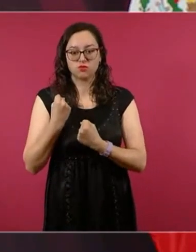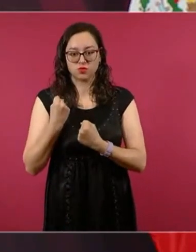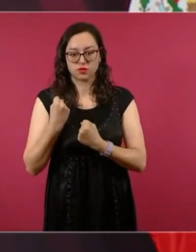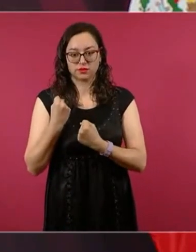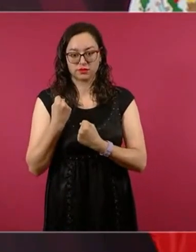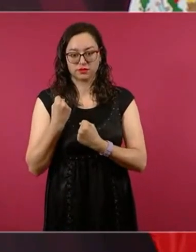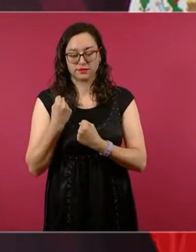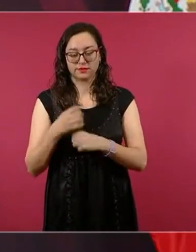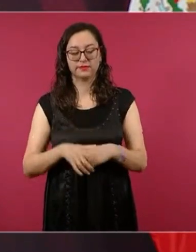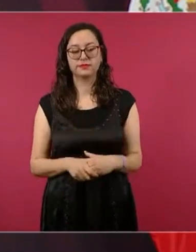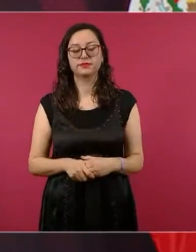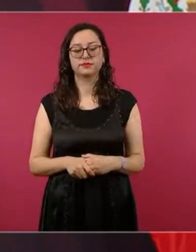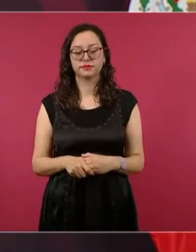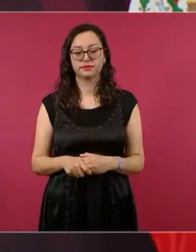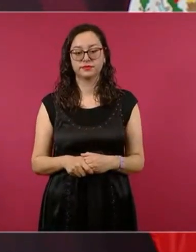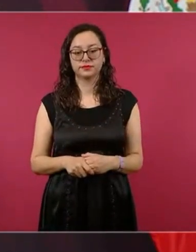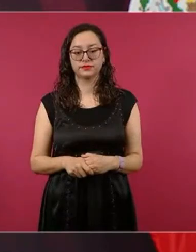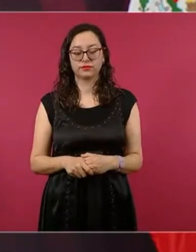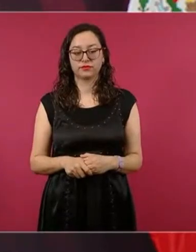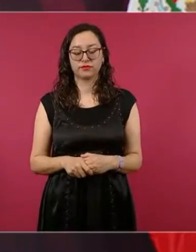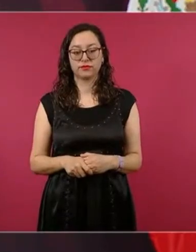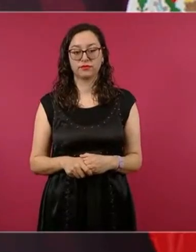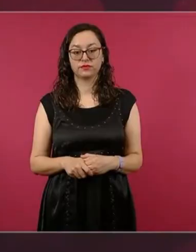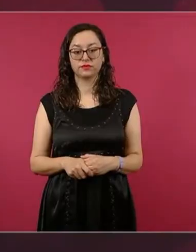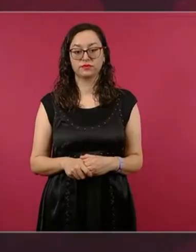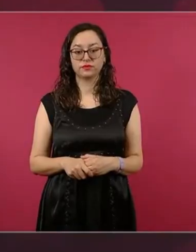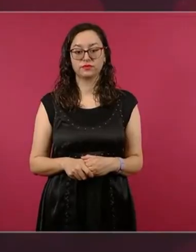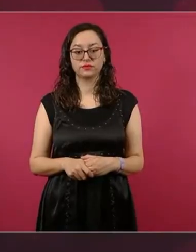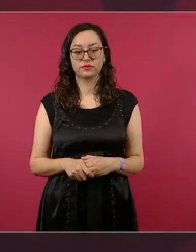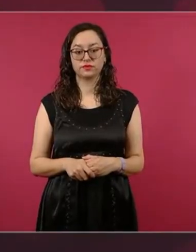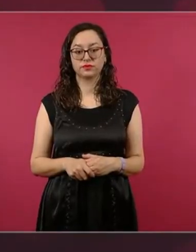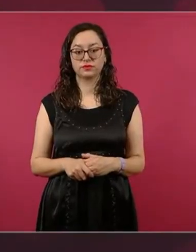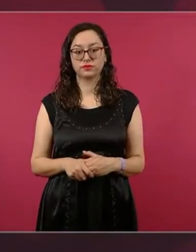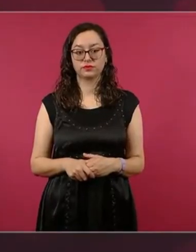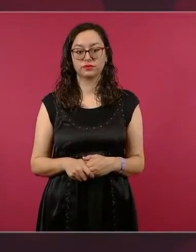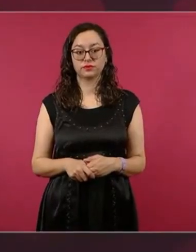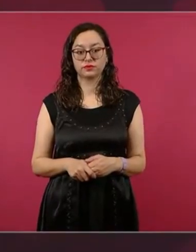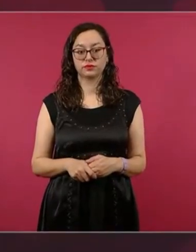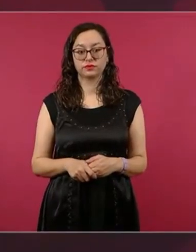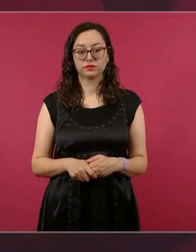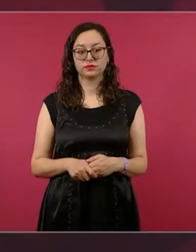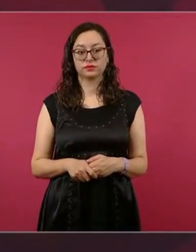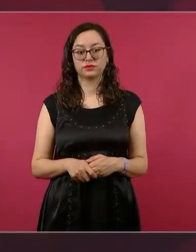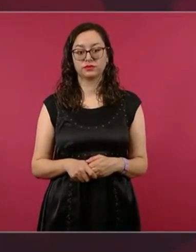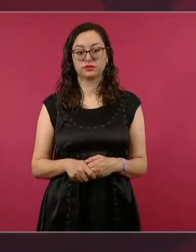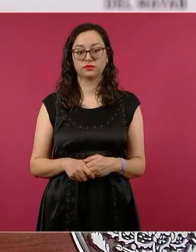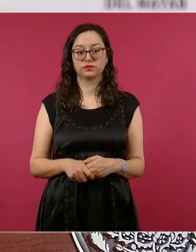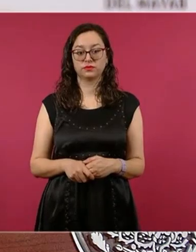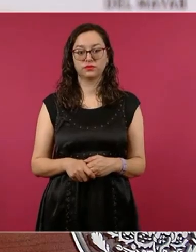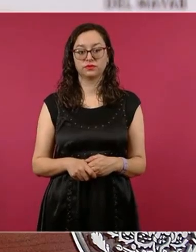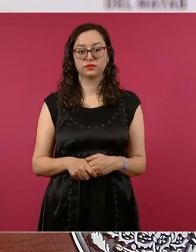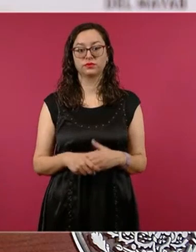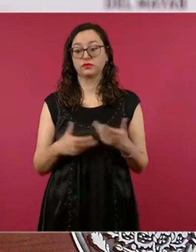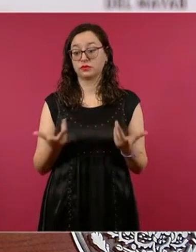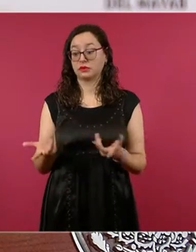es distinta a la información, a la orientación, a la